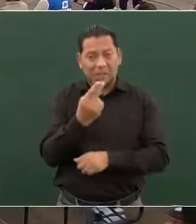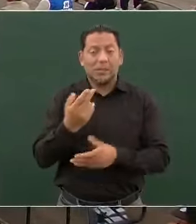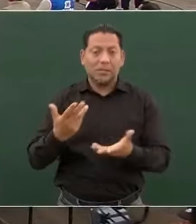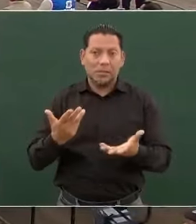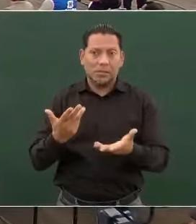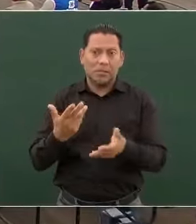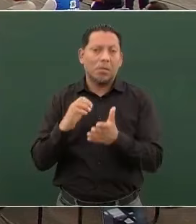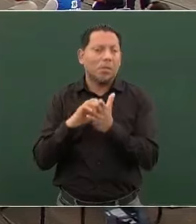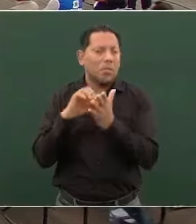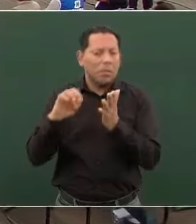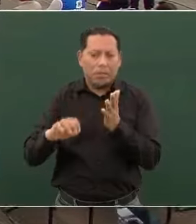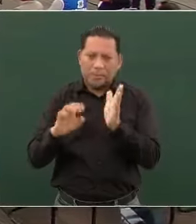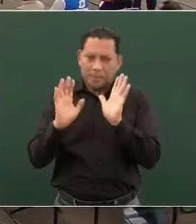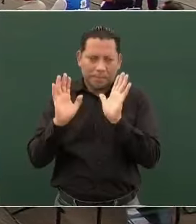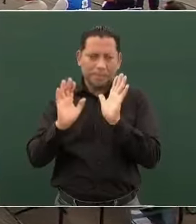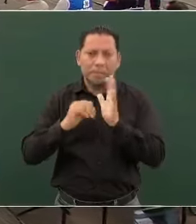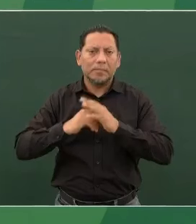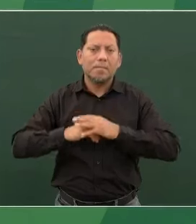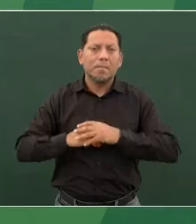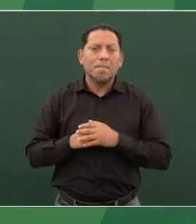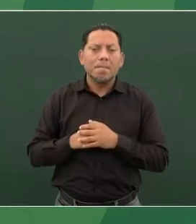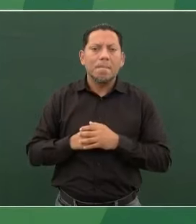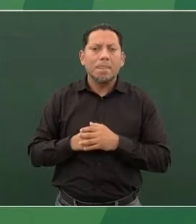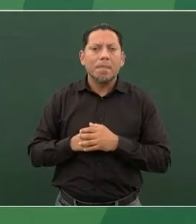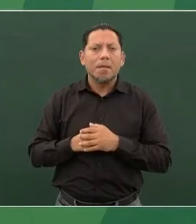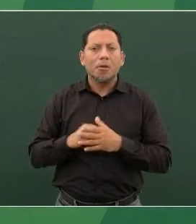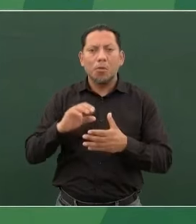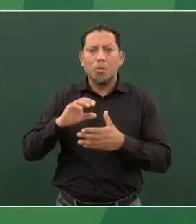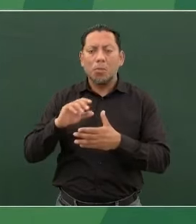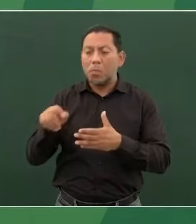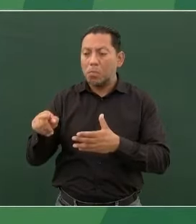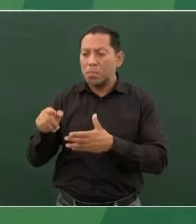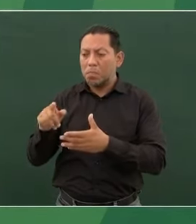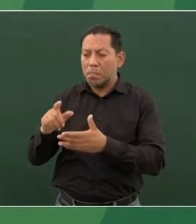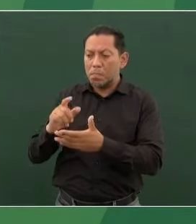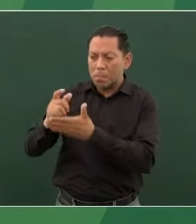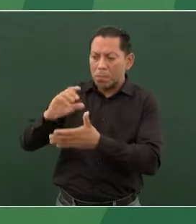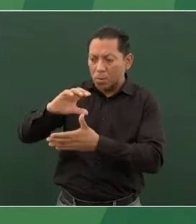contrato de publicidad,